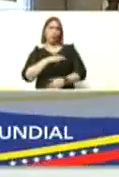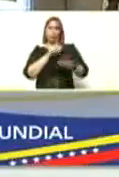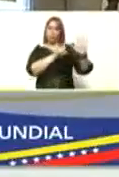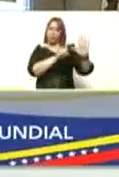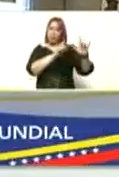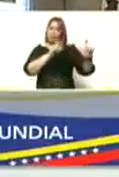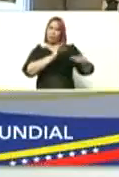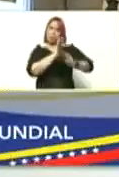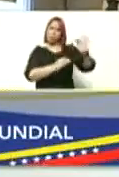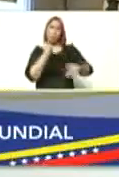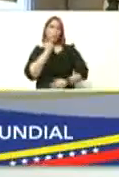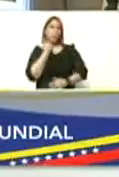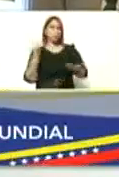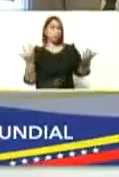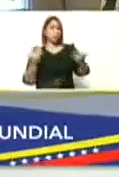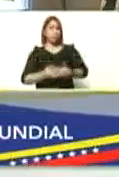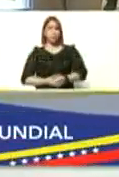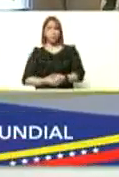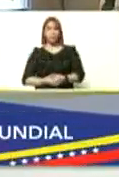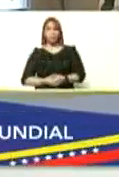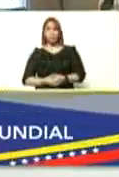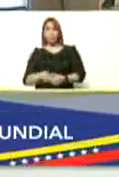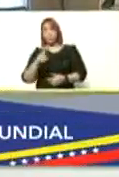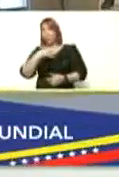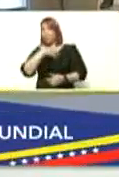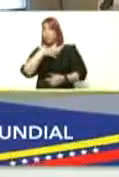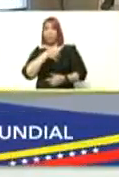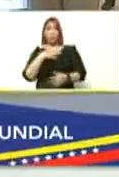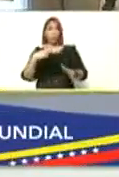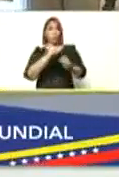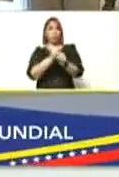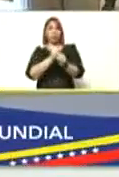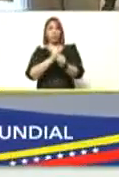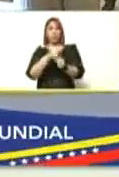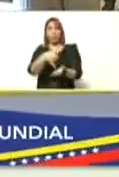casos no podemos confiar